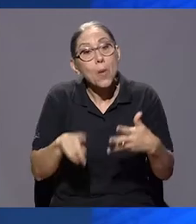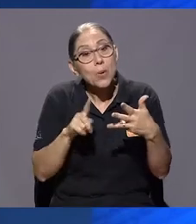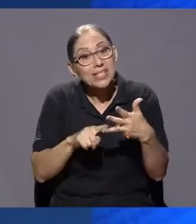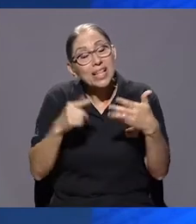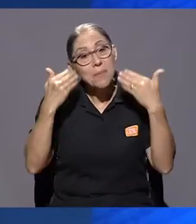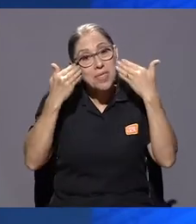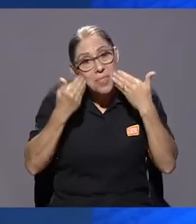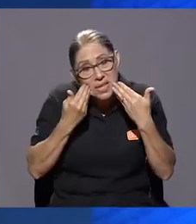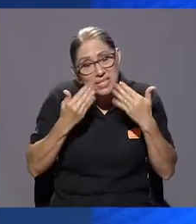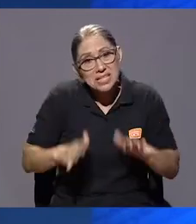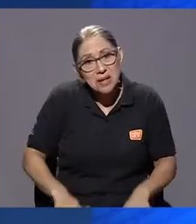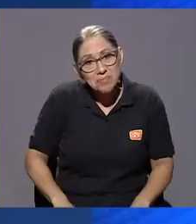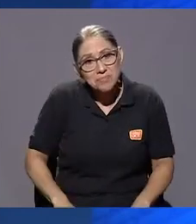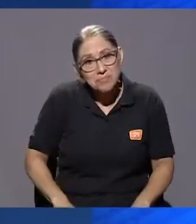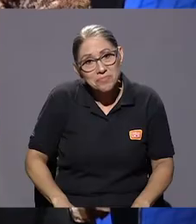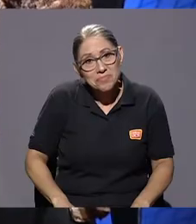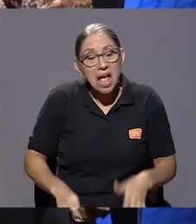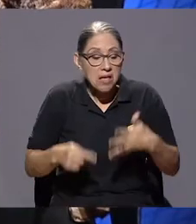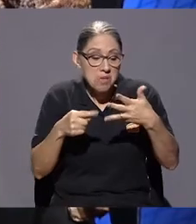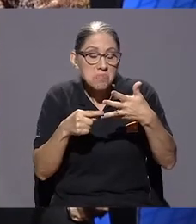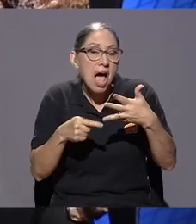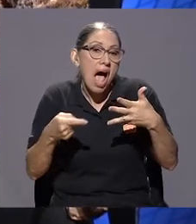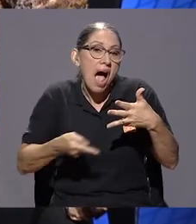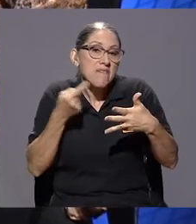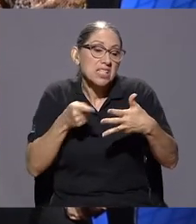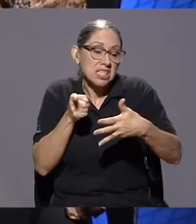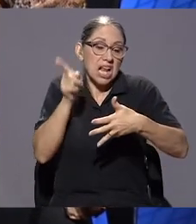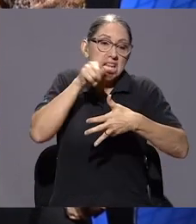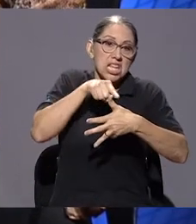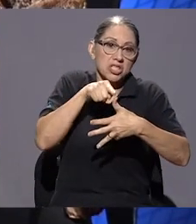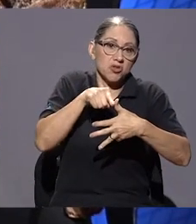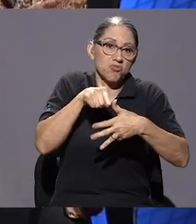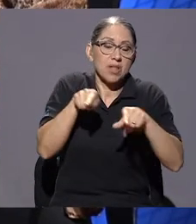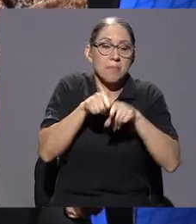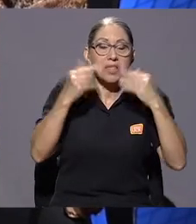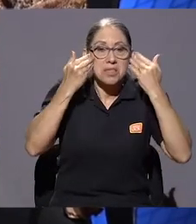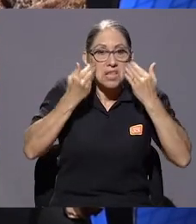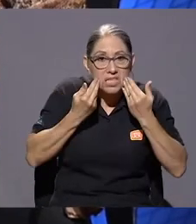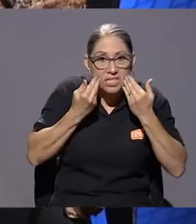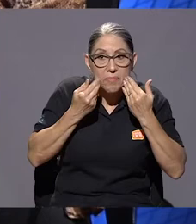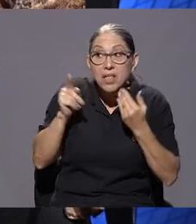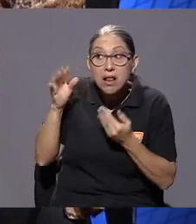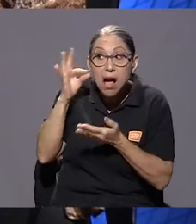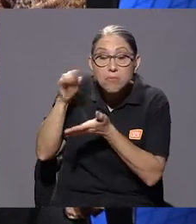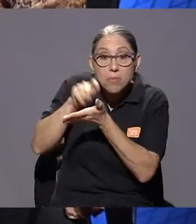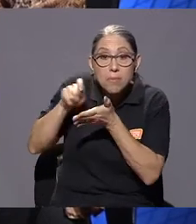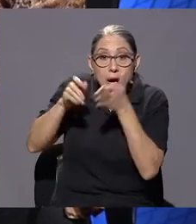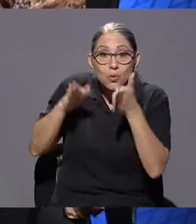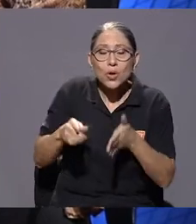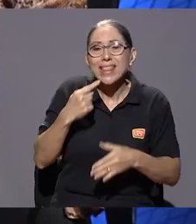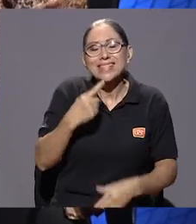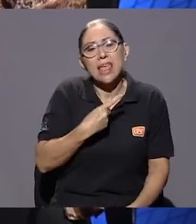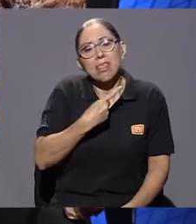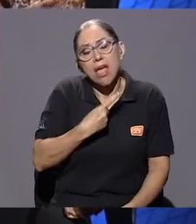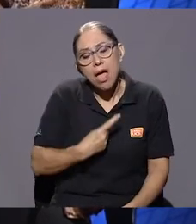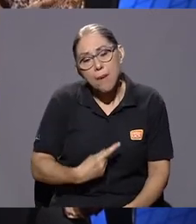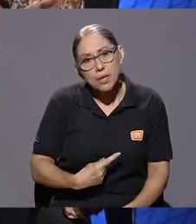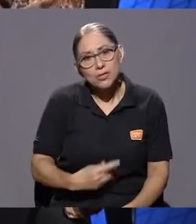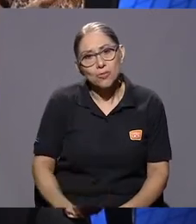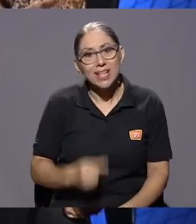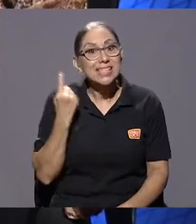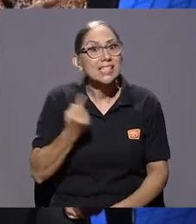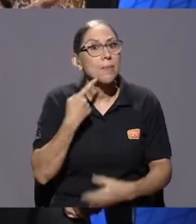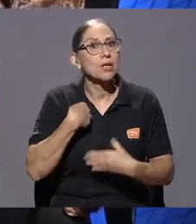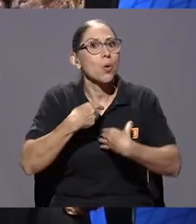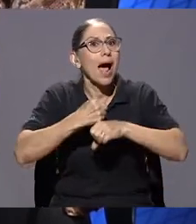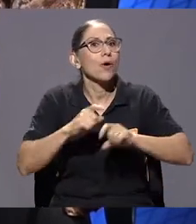puede estar al inicio también, donde yo estoy triste o incluso esta autora lo menciona como depresión, que siempre voy a hacer la distinción entre tristeza y depresión, no